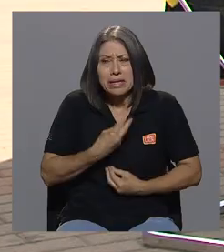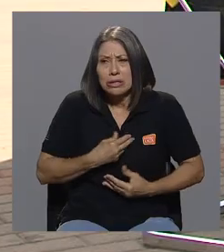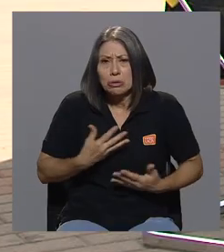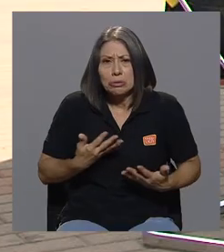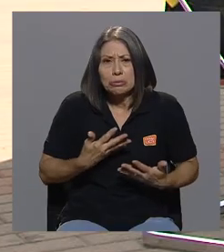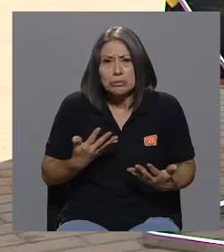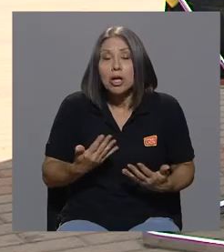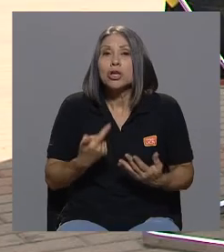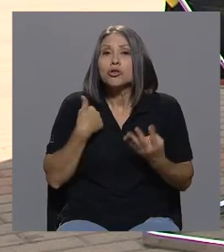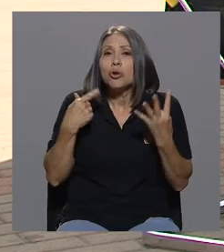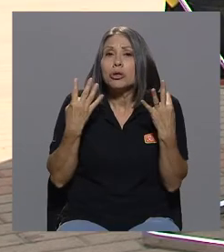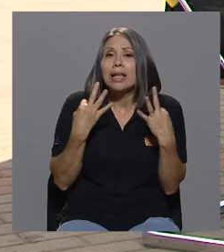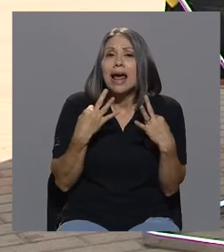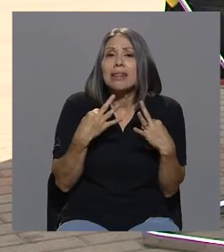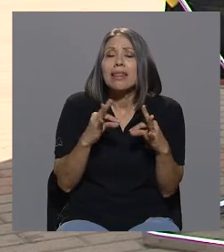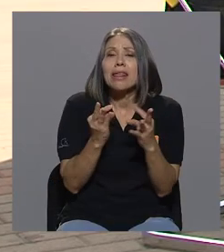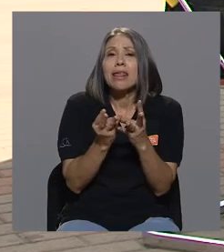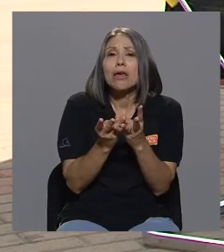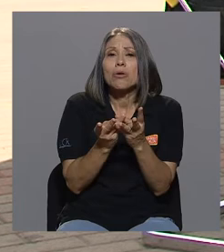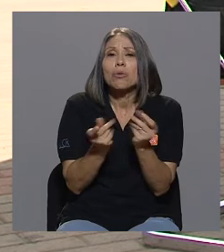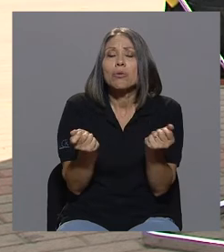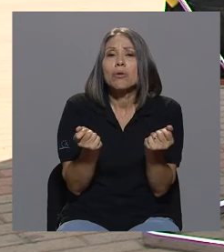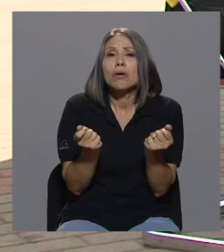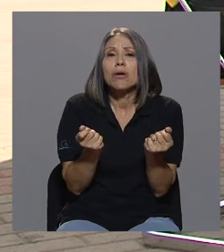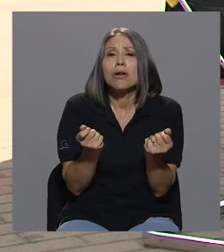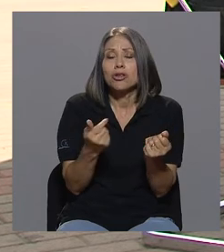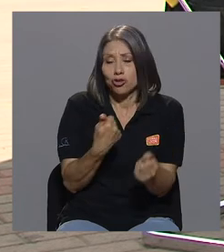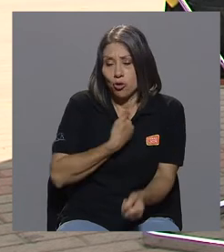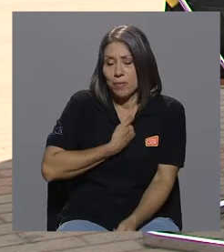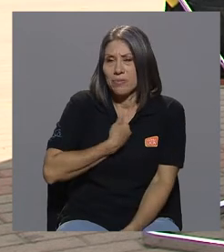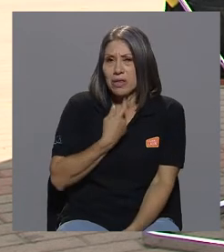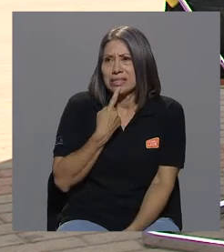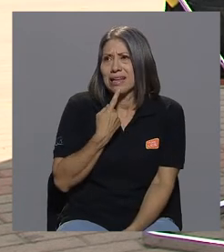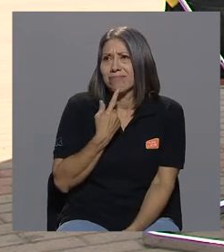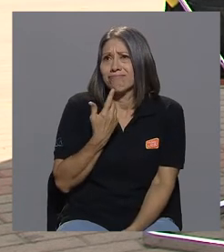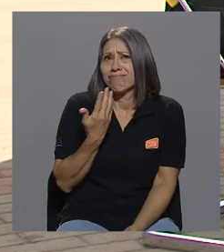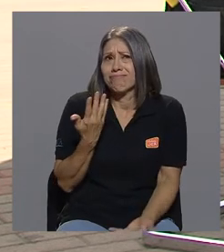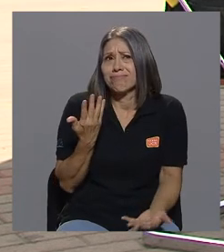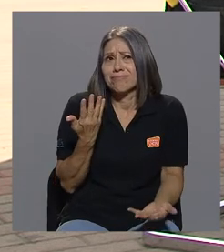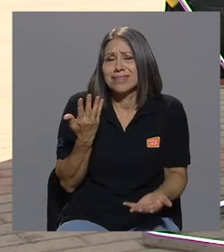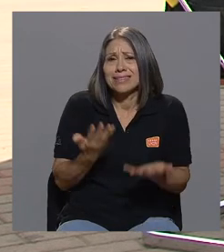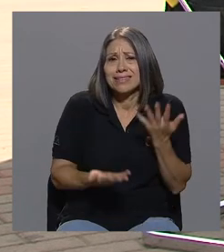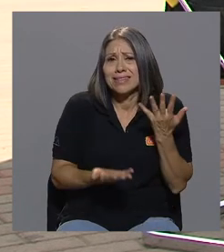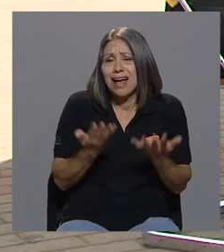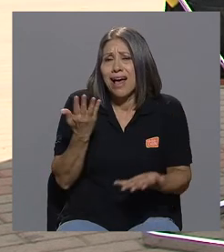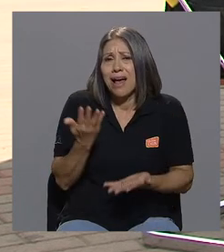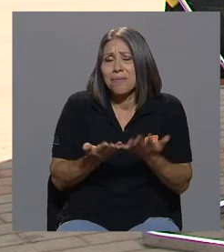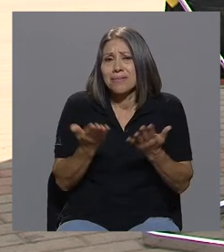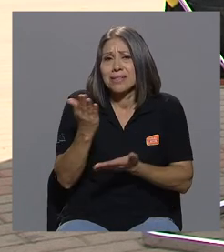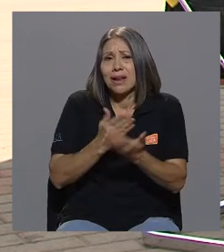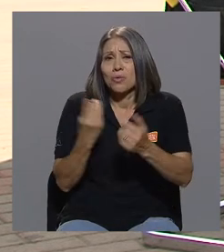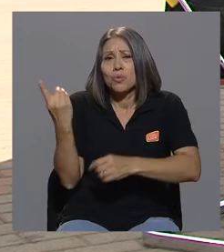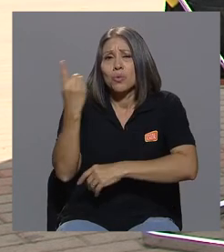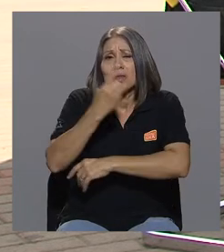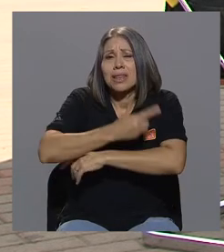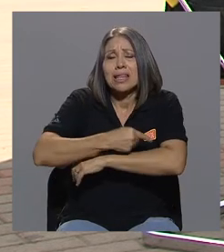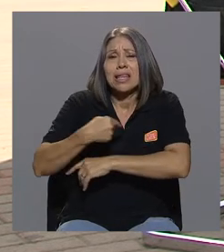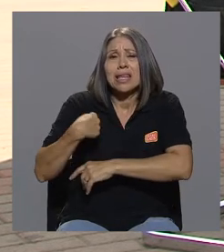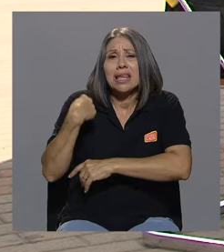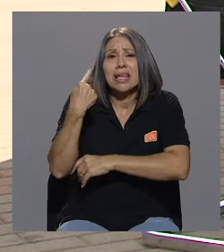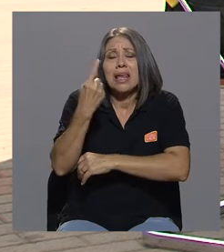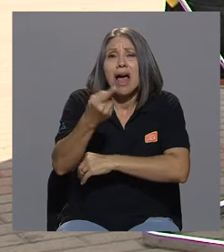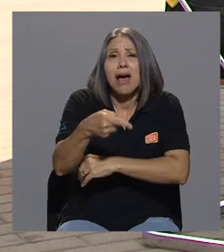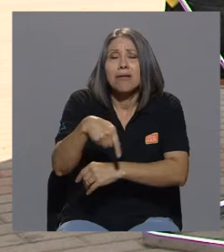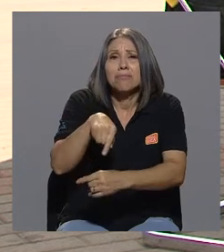yo mismo me decía ¿será que algún día vas a encontrar personas en tus mismas condiciones